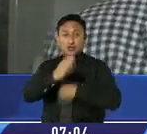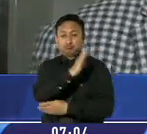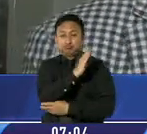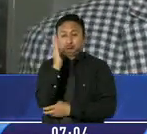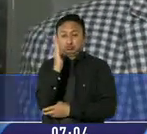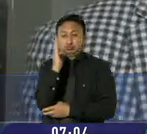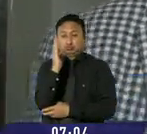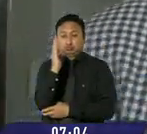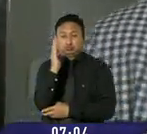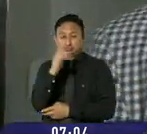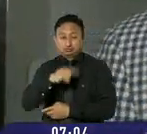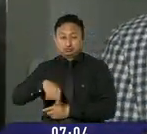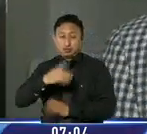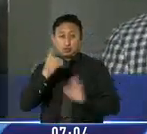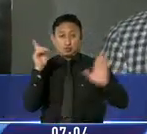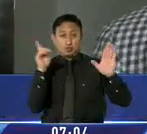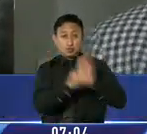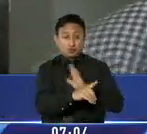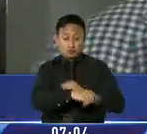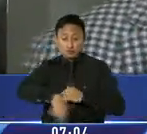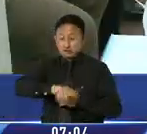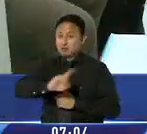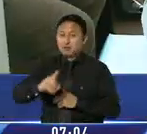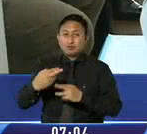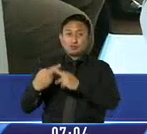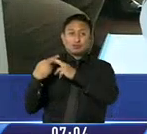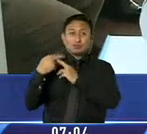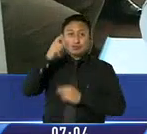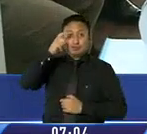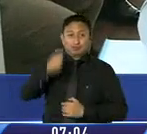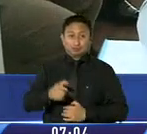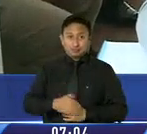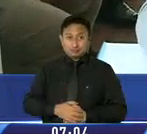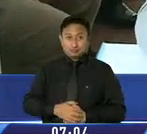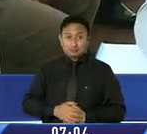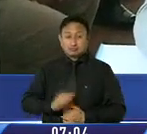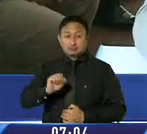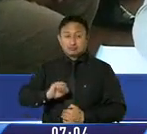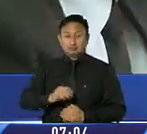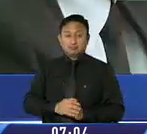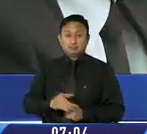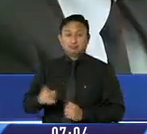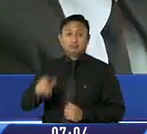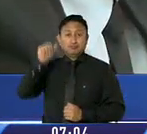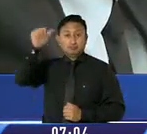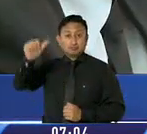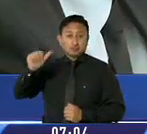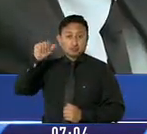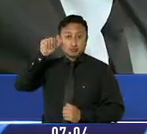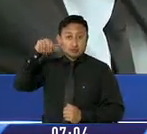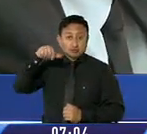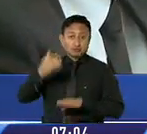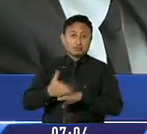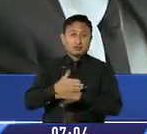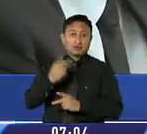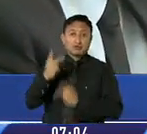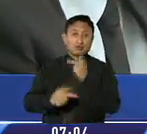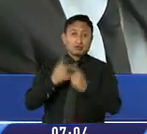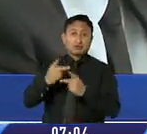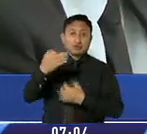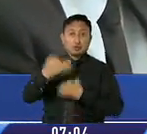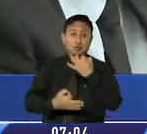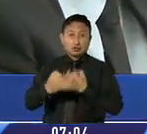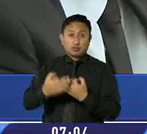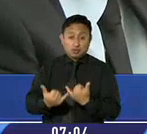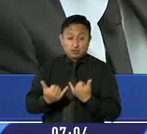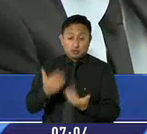enteacusador, algo que le corresponde únicamente a fiscalía. Para el efecto, se presentó audios de la audiencia del proceso de juzgamiento que por el